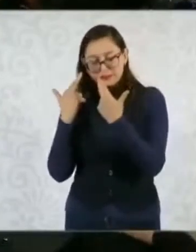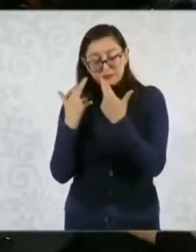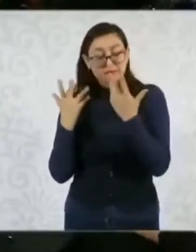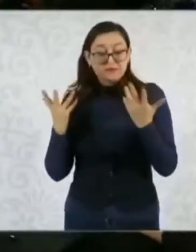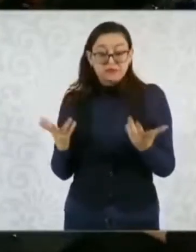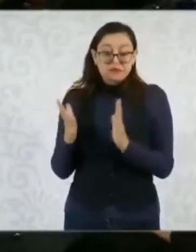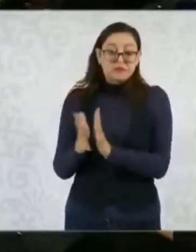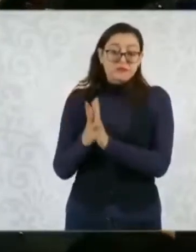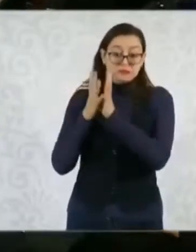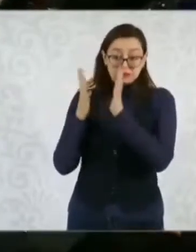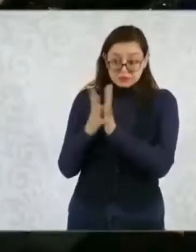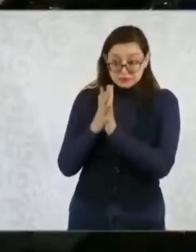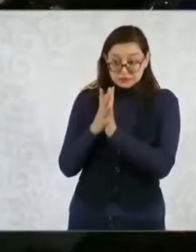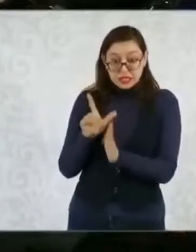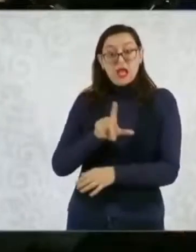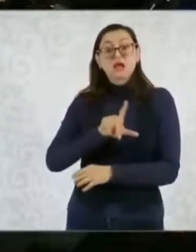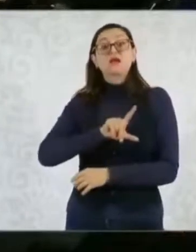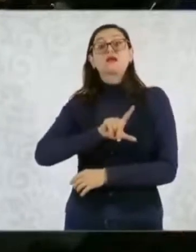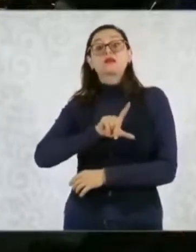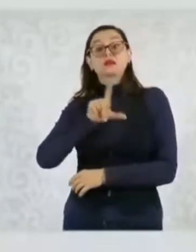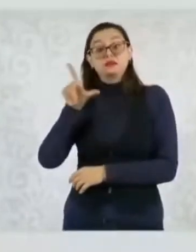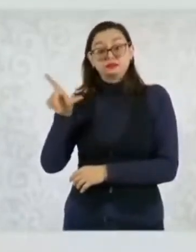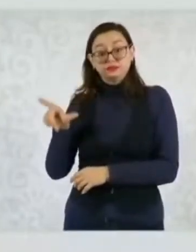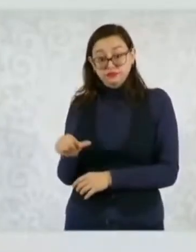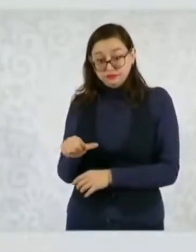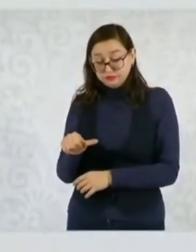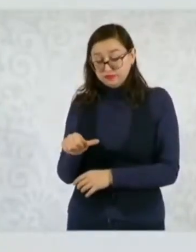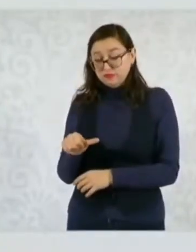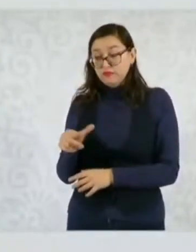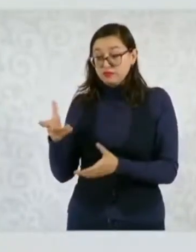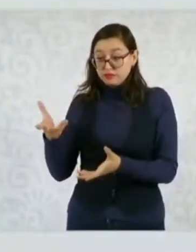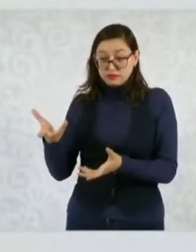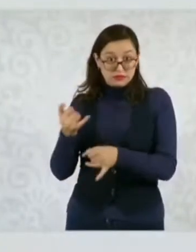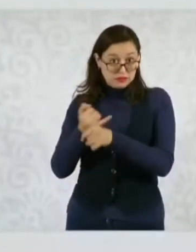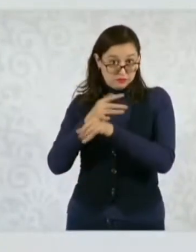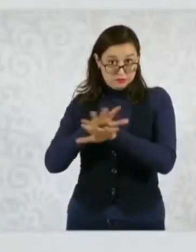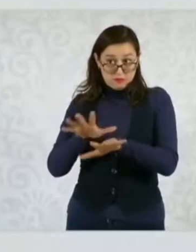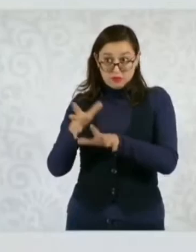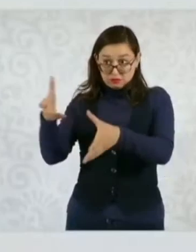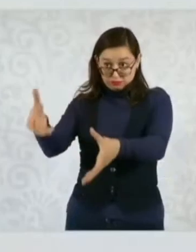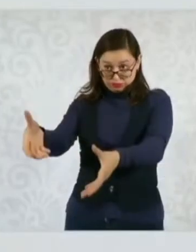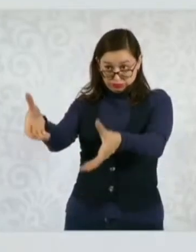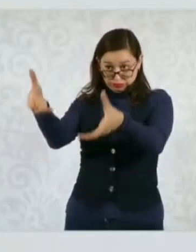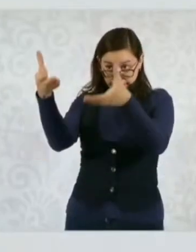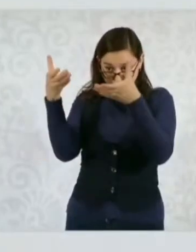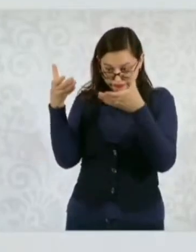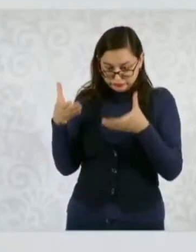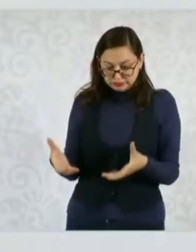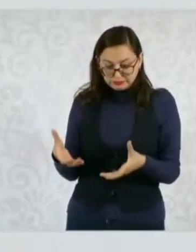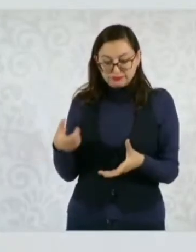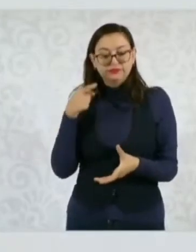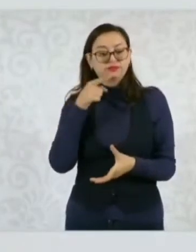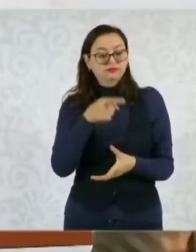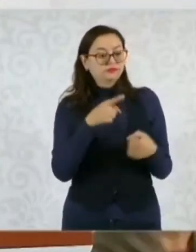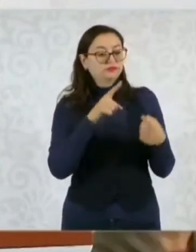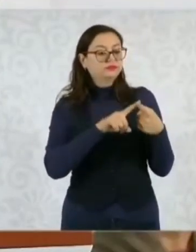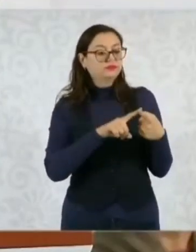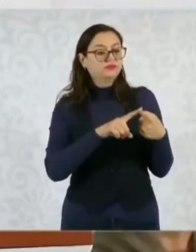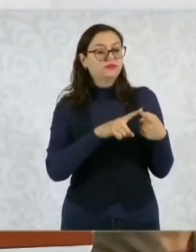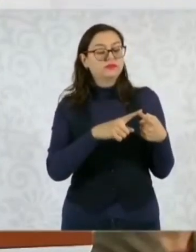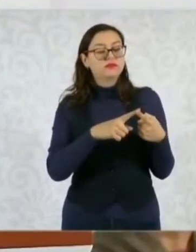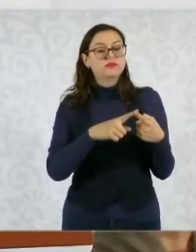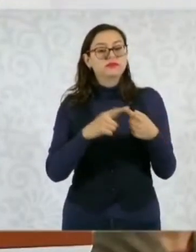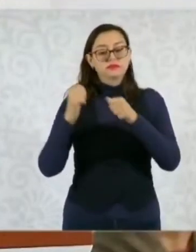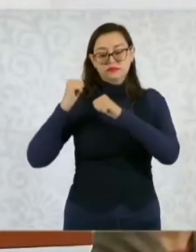Y después se estableció que hubiera comités del Ejecutivo, de la Corte, del Poder